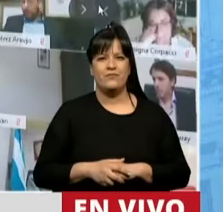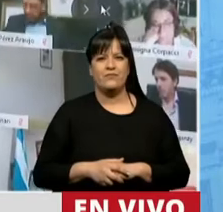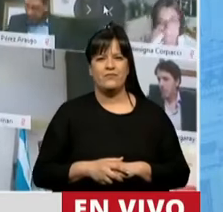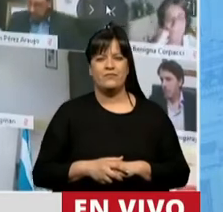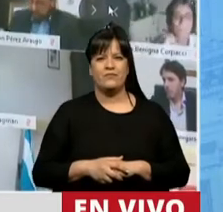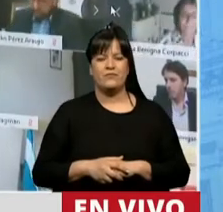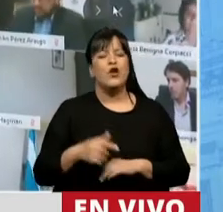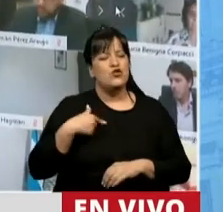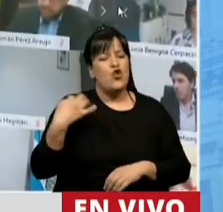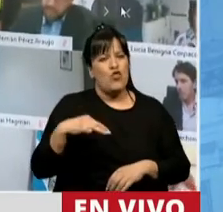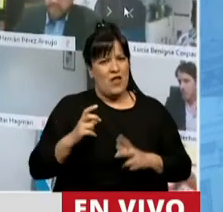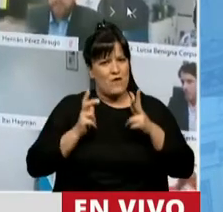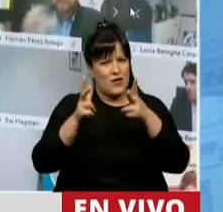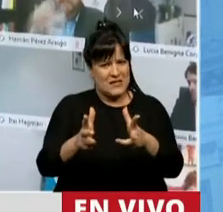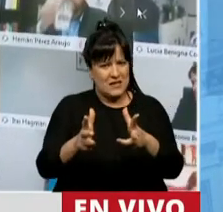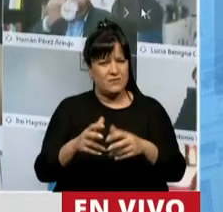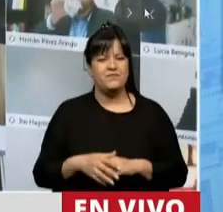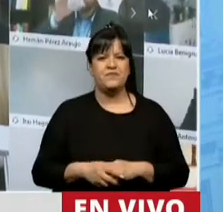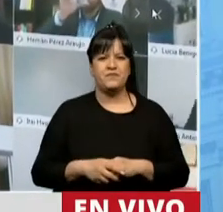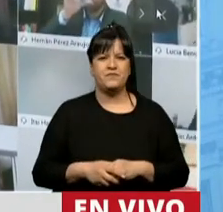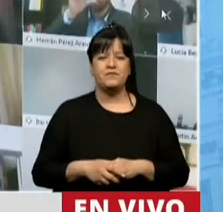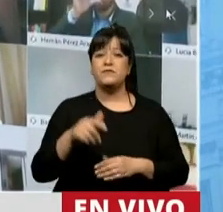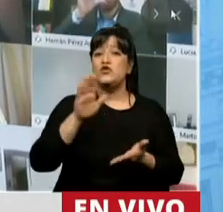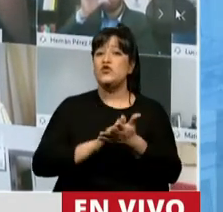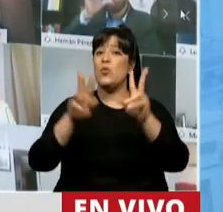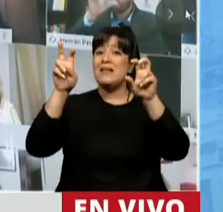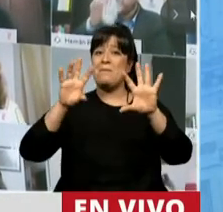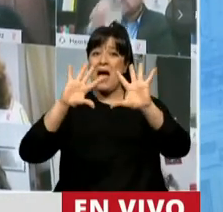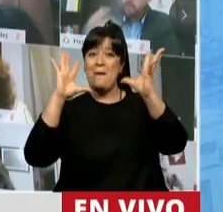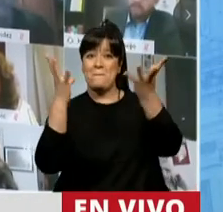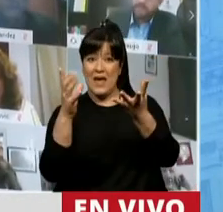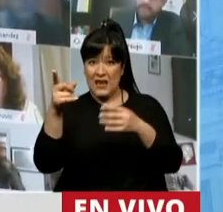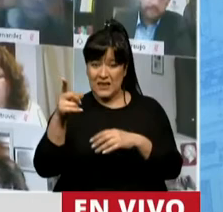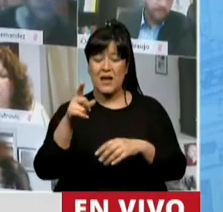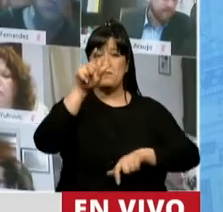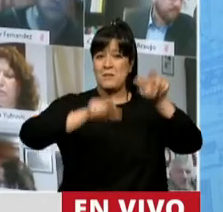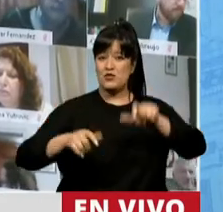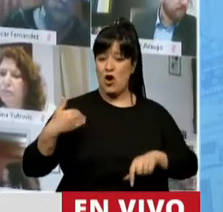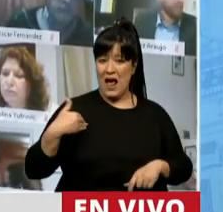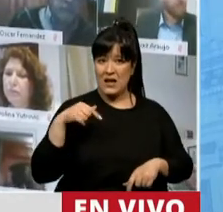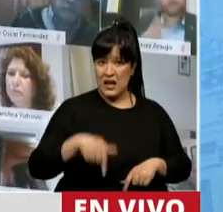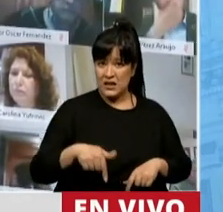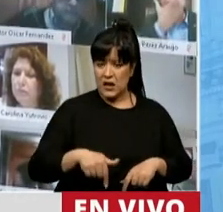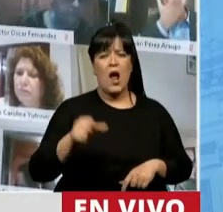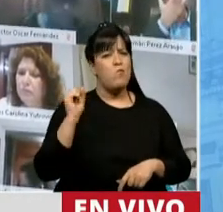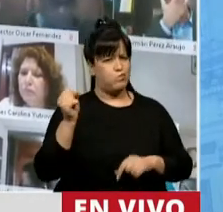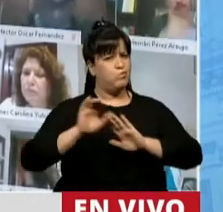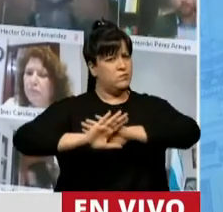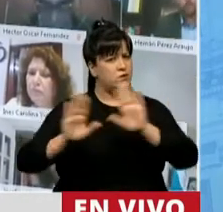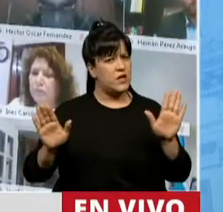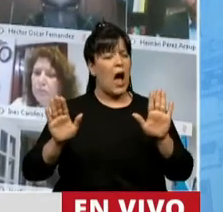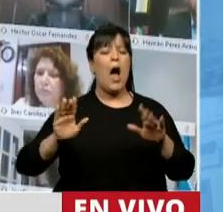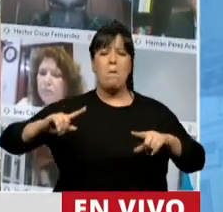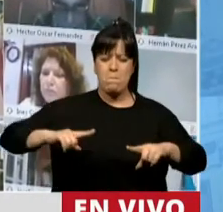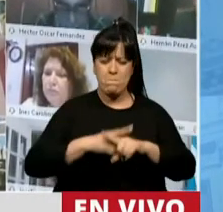yo debo decir aquí que en materia ambiental los argentinos hemos tenido una